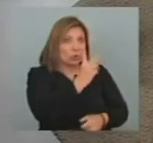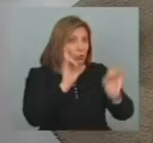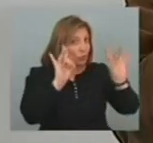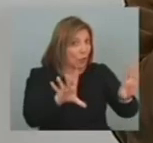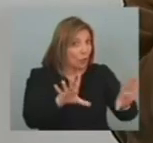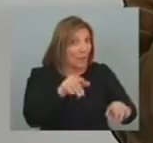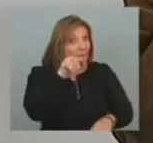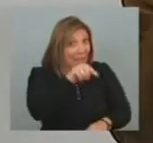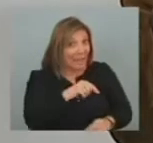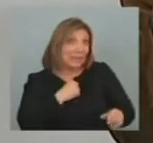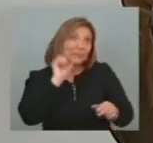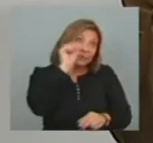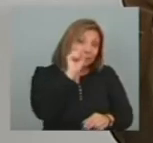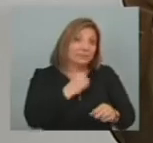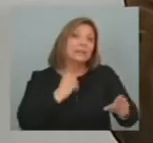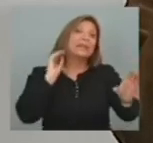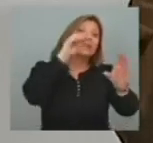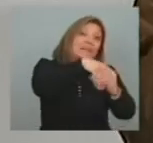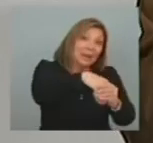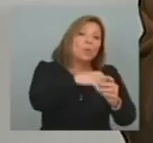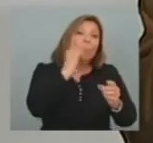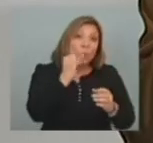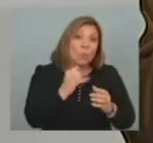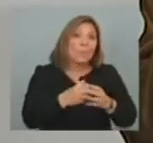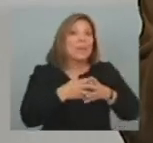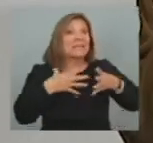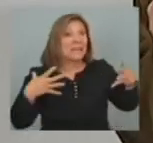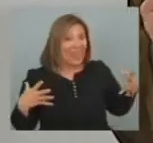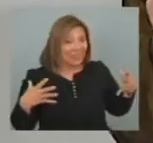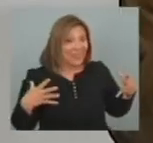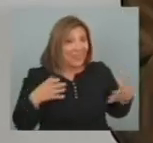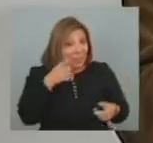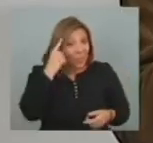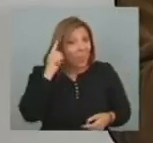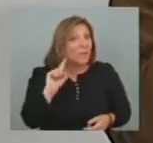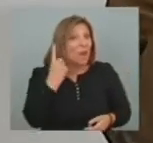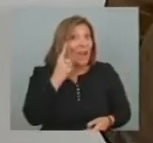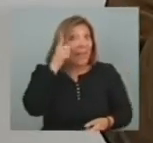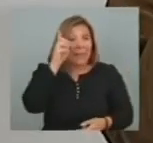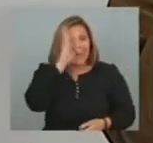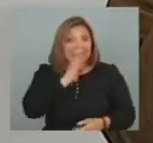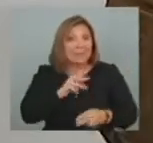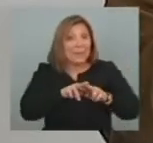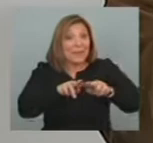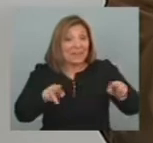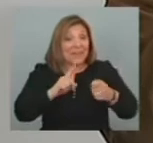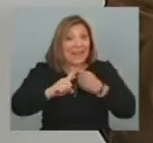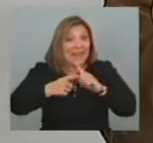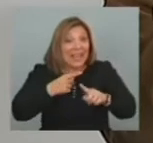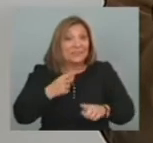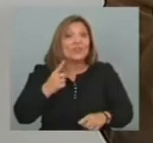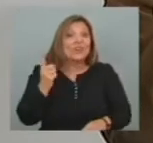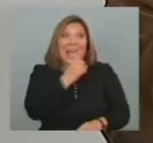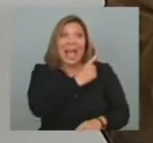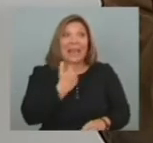hay que entender Que nosotros somos parte De un juego Que tiene una ecuación Mucho más amplia Que es la prioridad Que Brasil tiene Para mantener Una relación estratégica